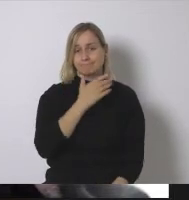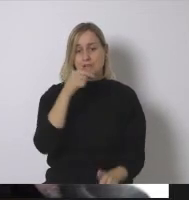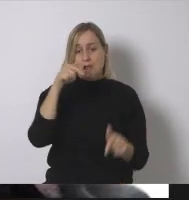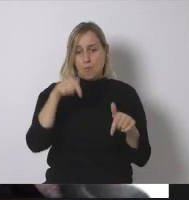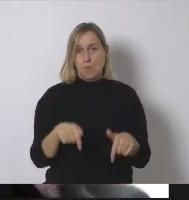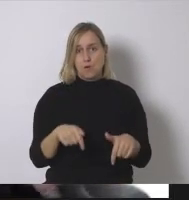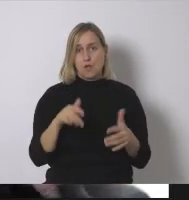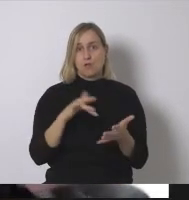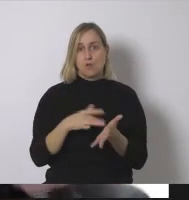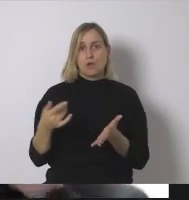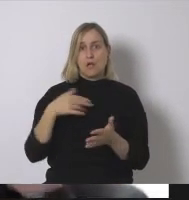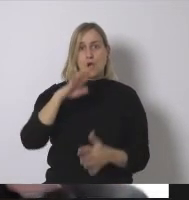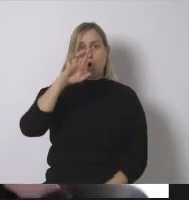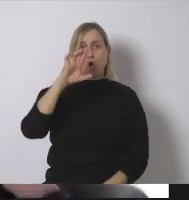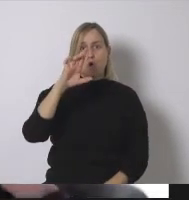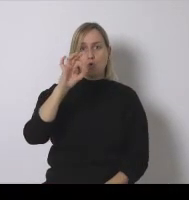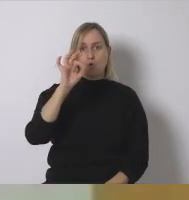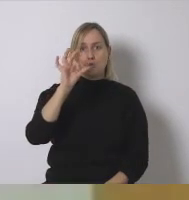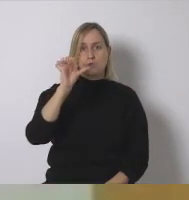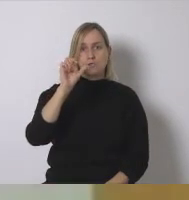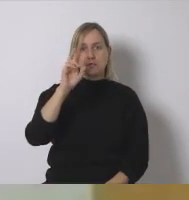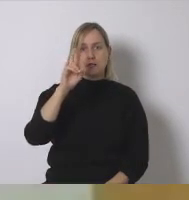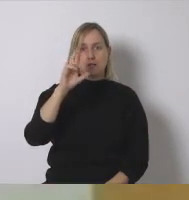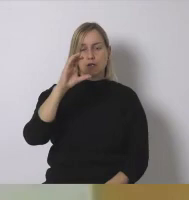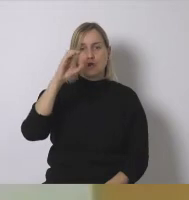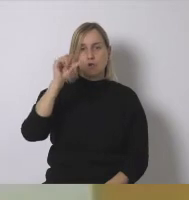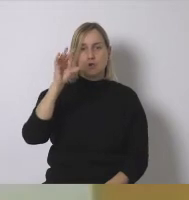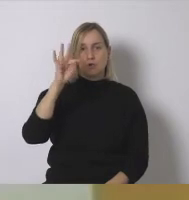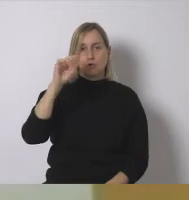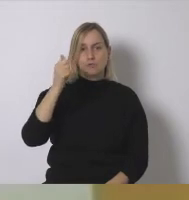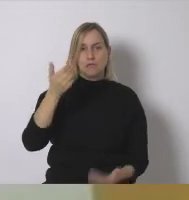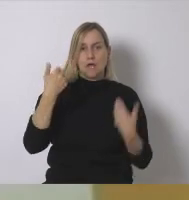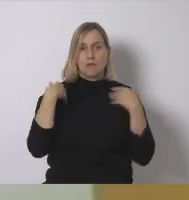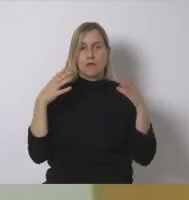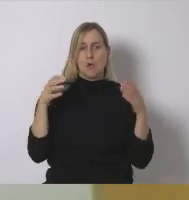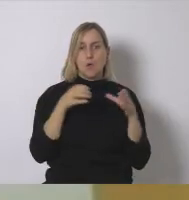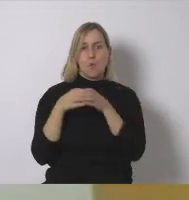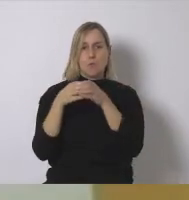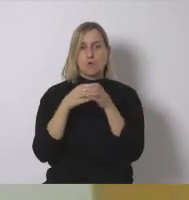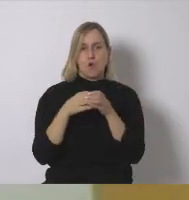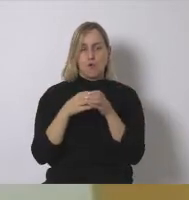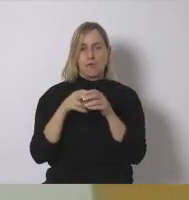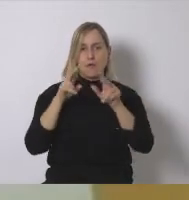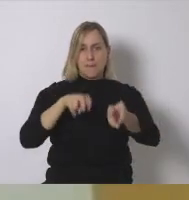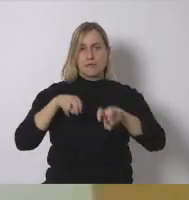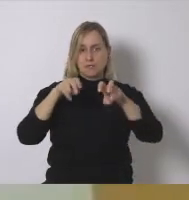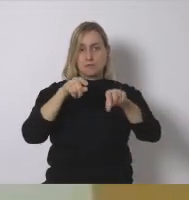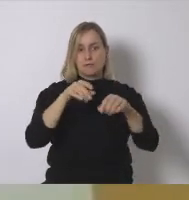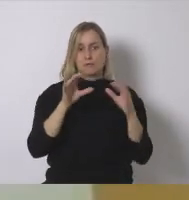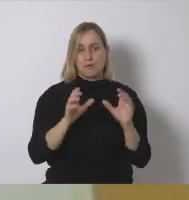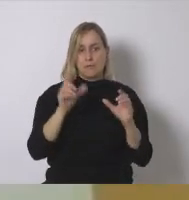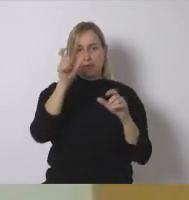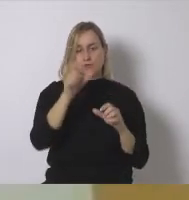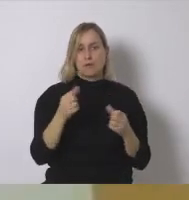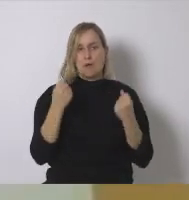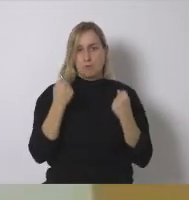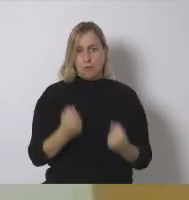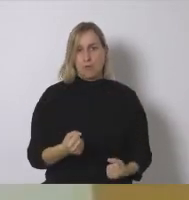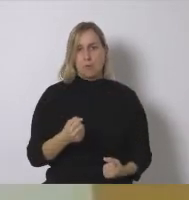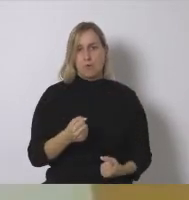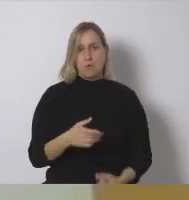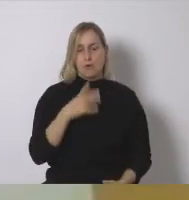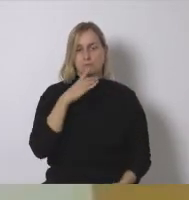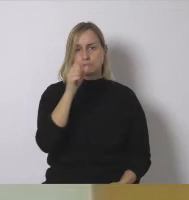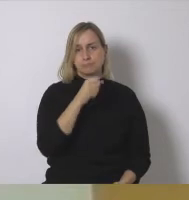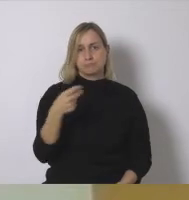desafortunadamente hoy debíamos contar con la presencia de Roger Castauré de Pagesos que